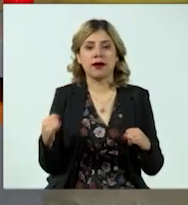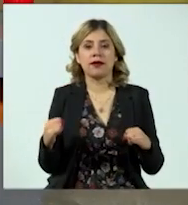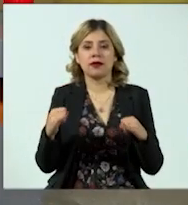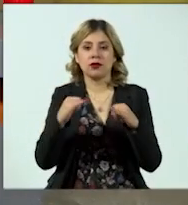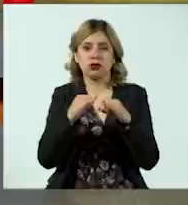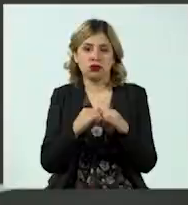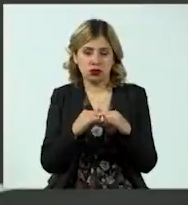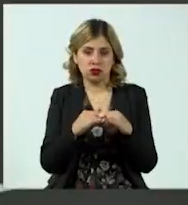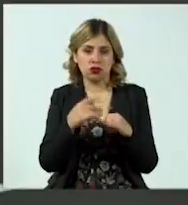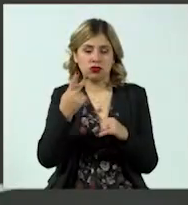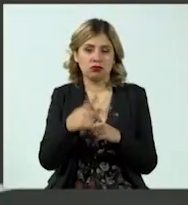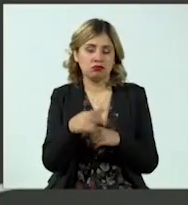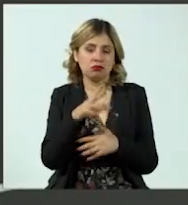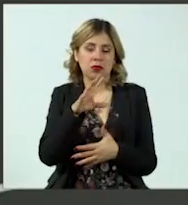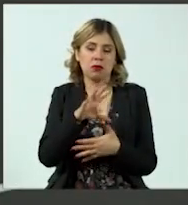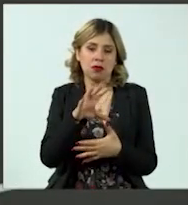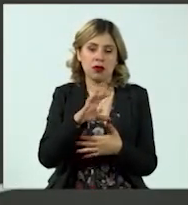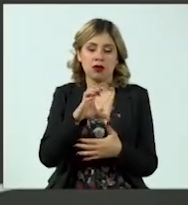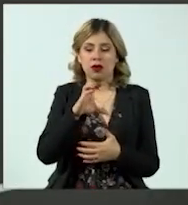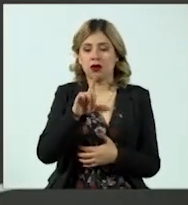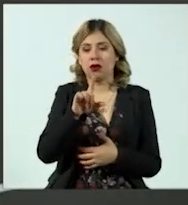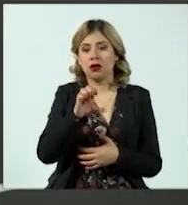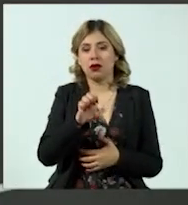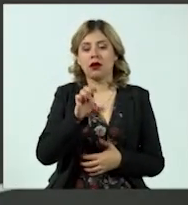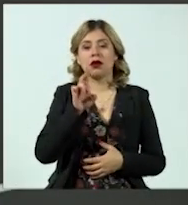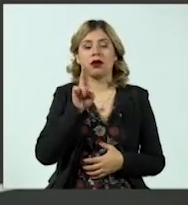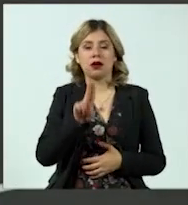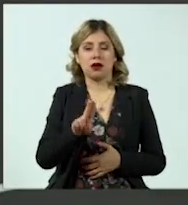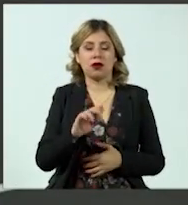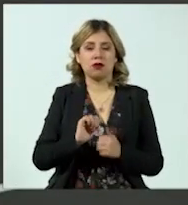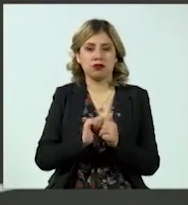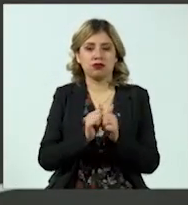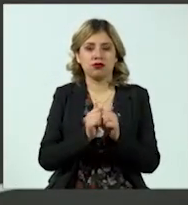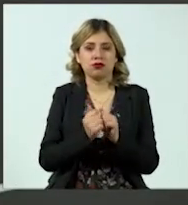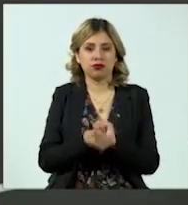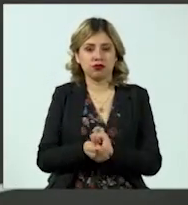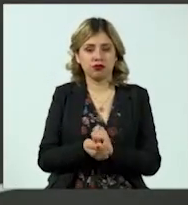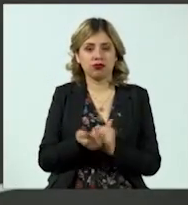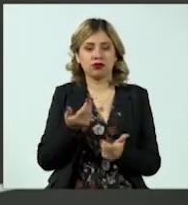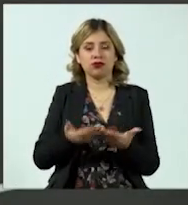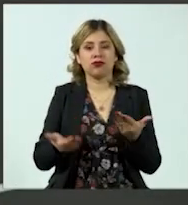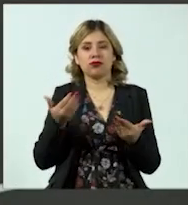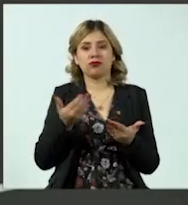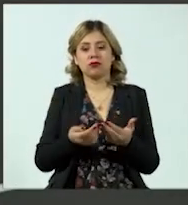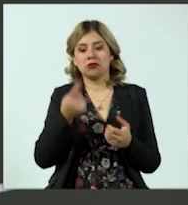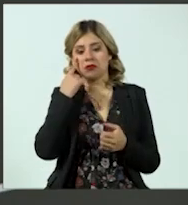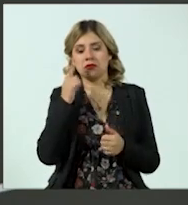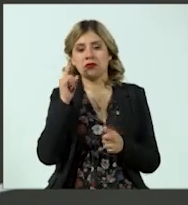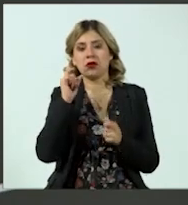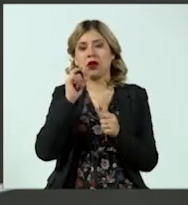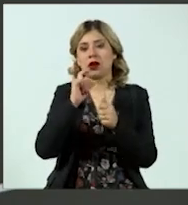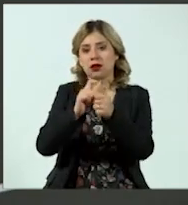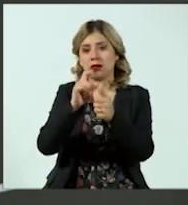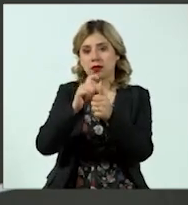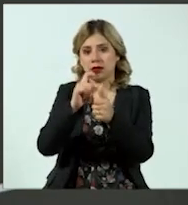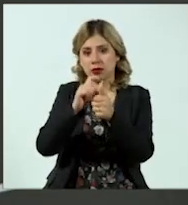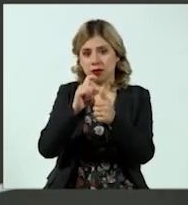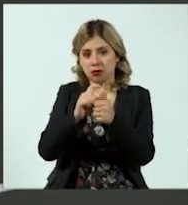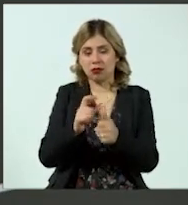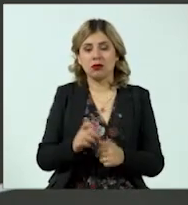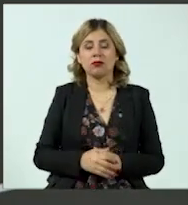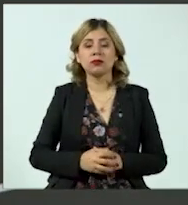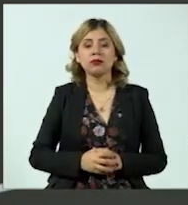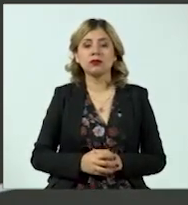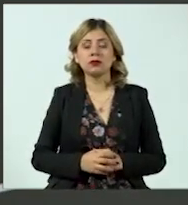Hispanoamericano, CLEU, que se ha desarrollado mucho en la cuestión criminalística,